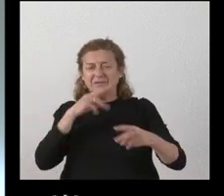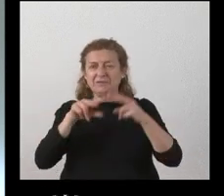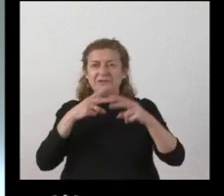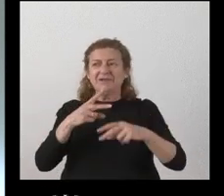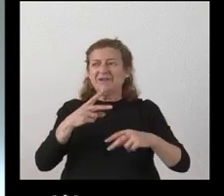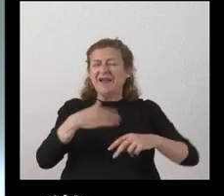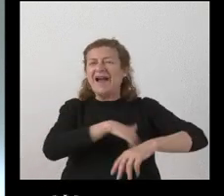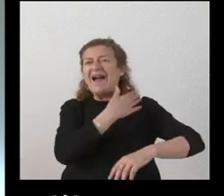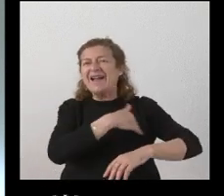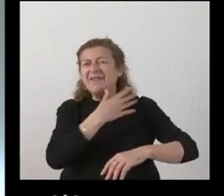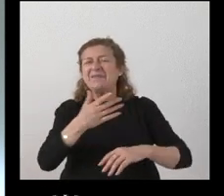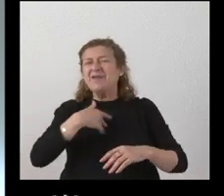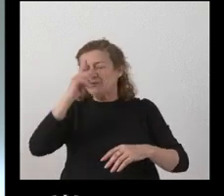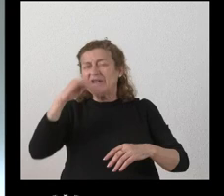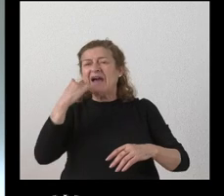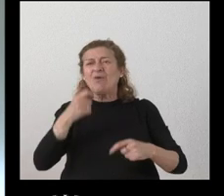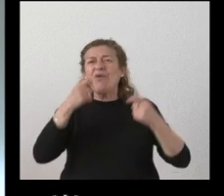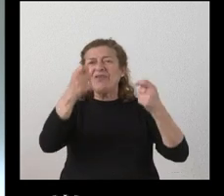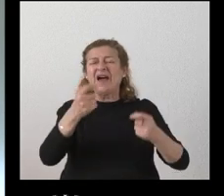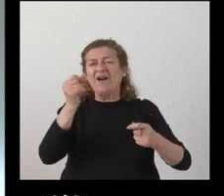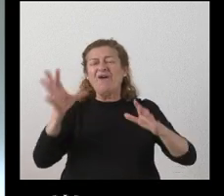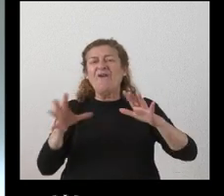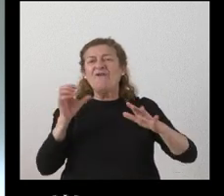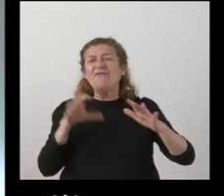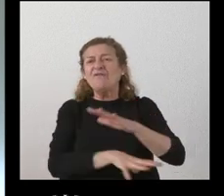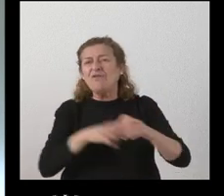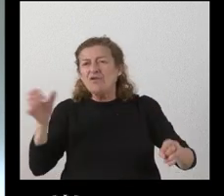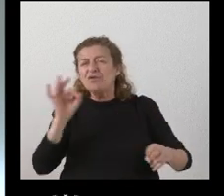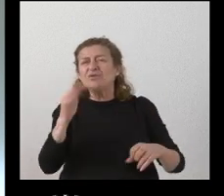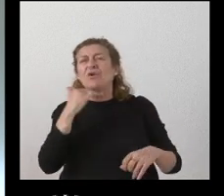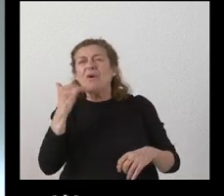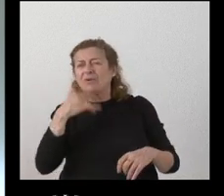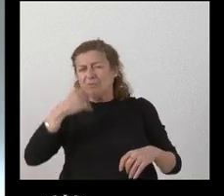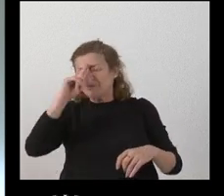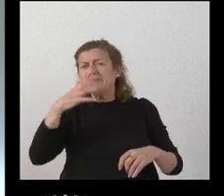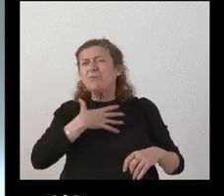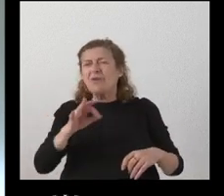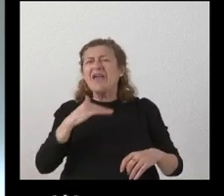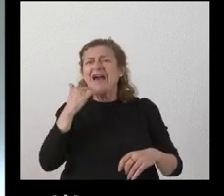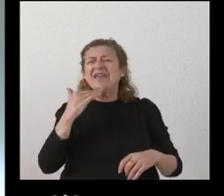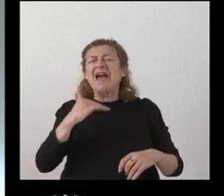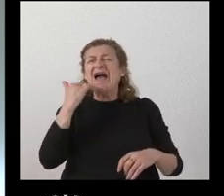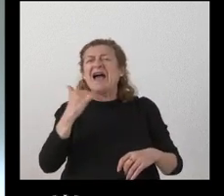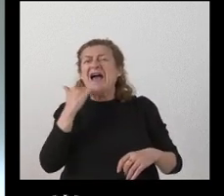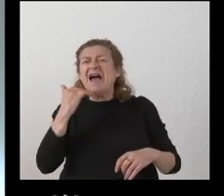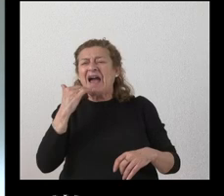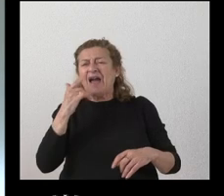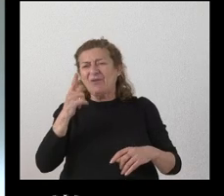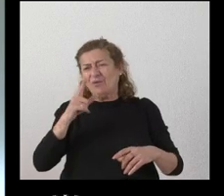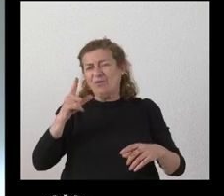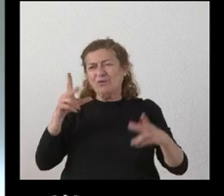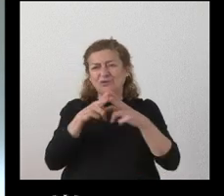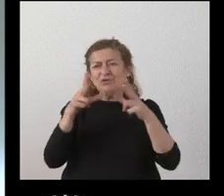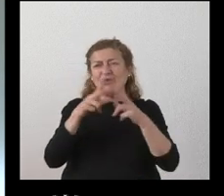la aportación de algún tipo de fondos o otra cuestión y luego quería saber si puede existir algún tipo de reticencia de su socio por financiar estos